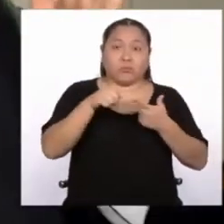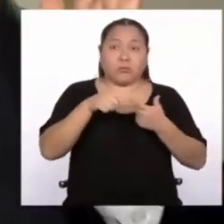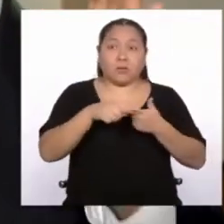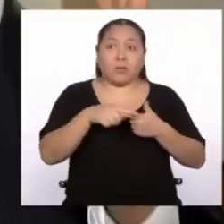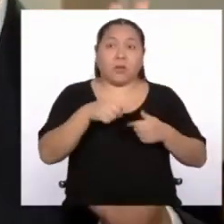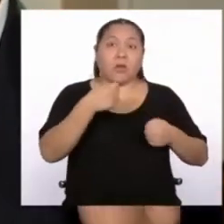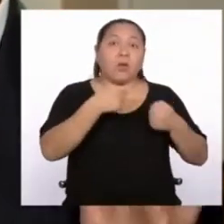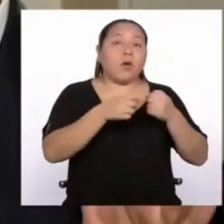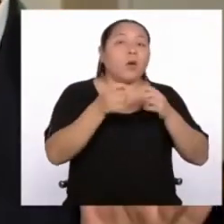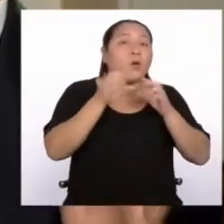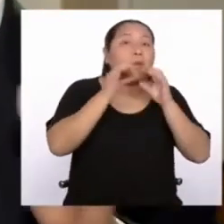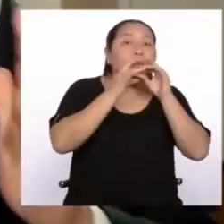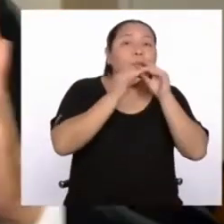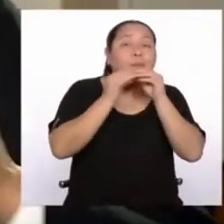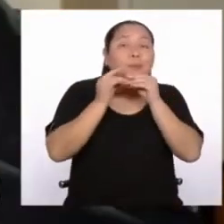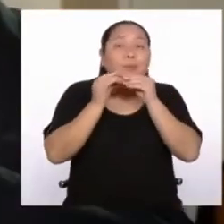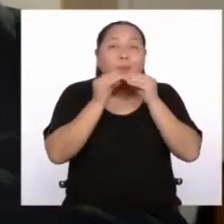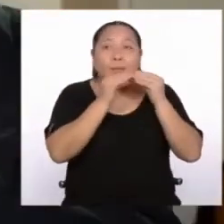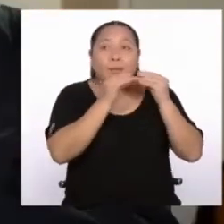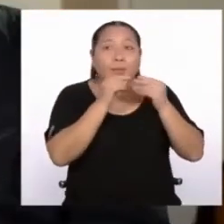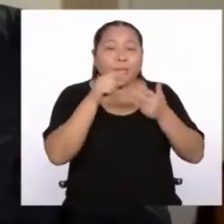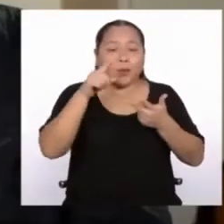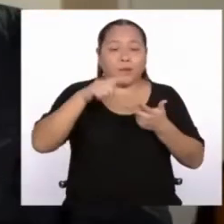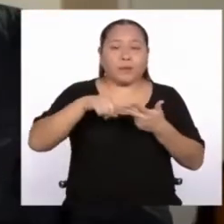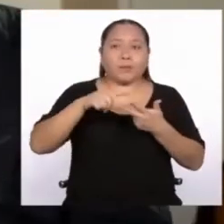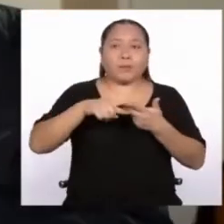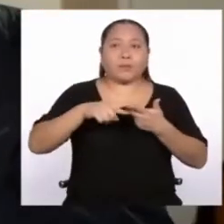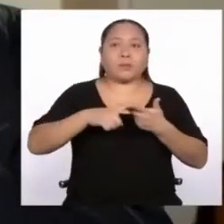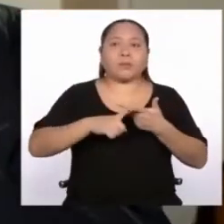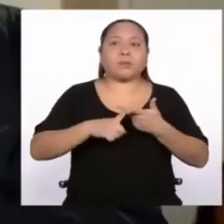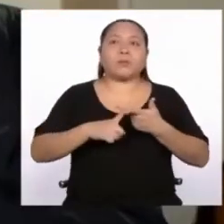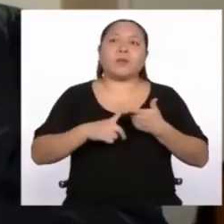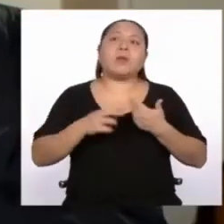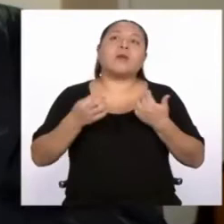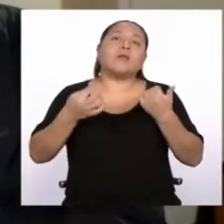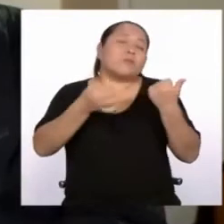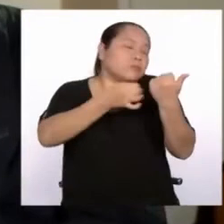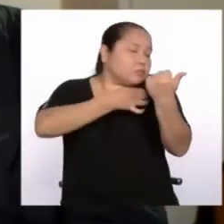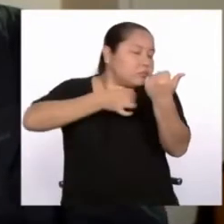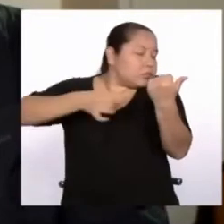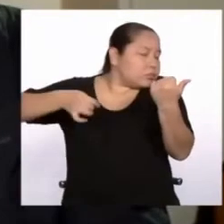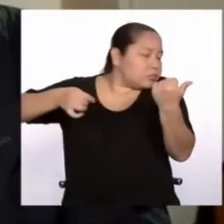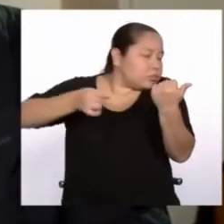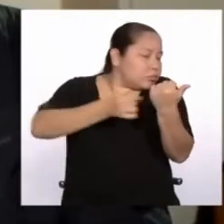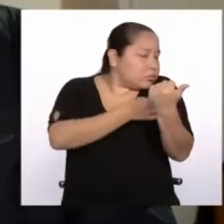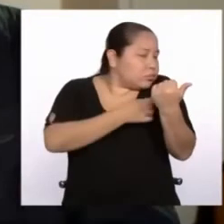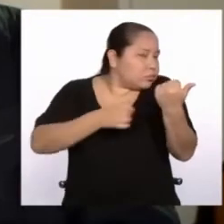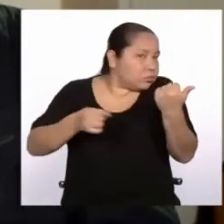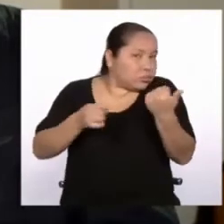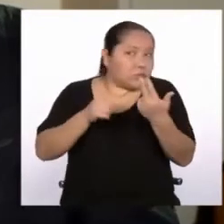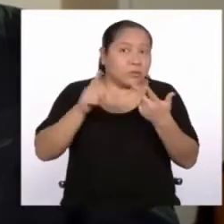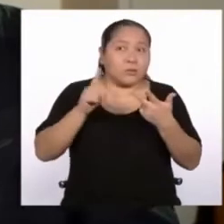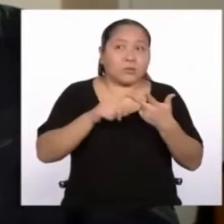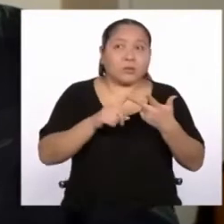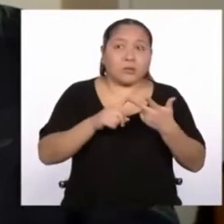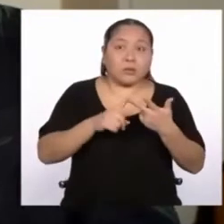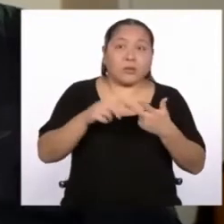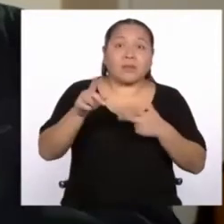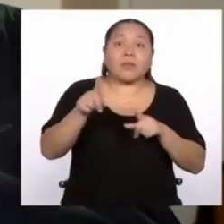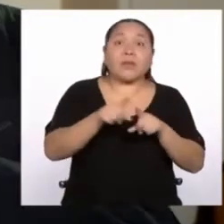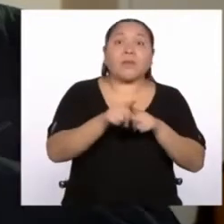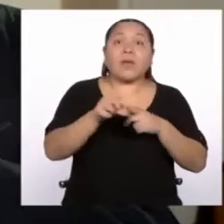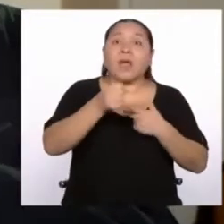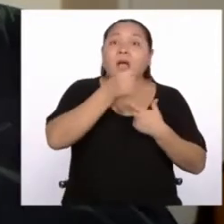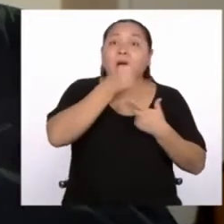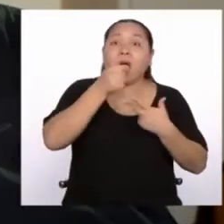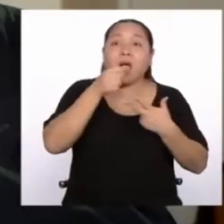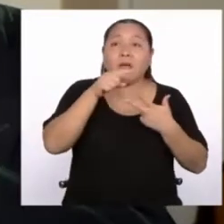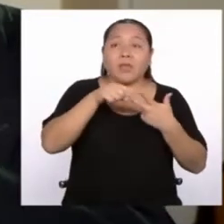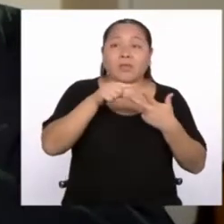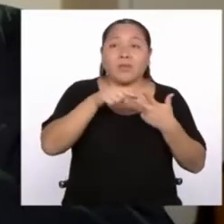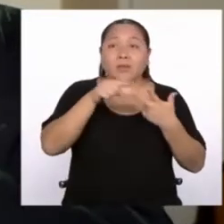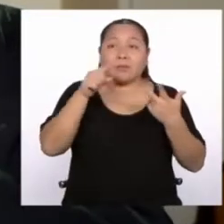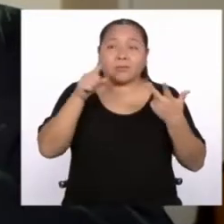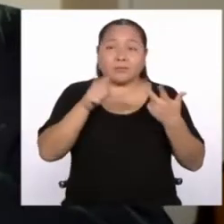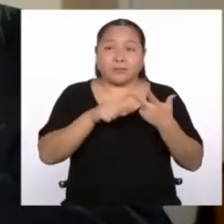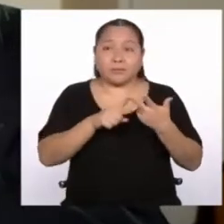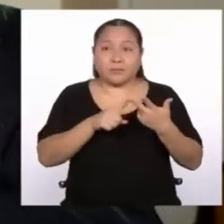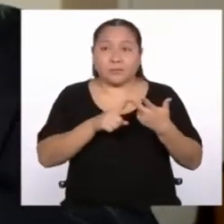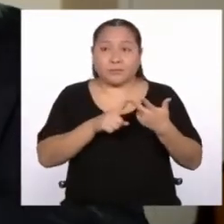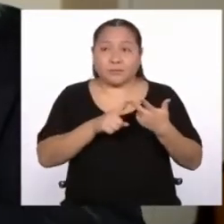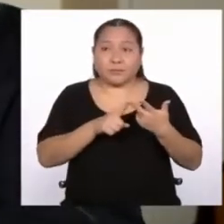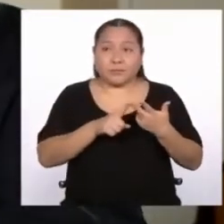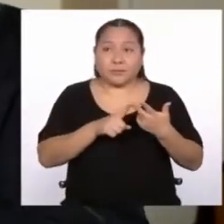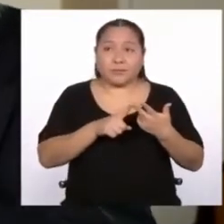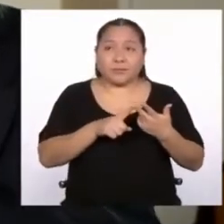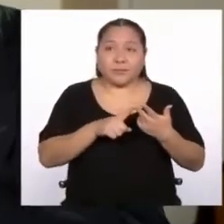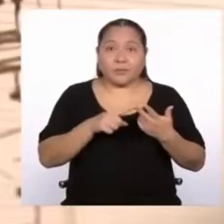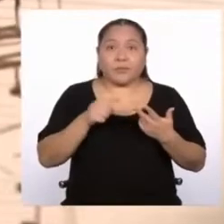instrumentos de viento y percusión. La de orquesta sinfónica, cuerda, viento y percusión, en la parte del canto. Y la parte, diríamos,